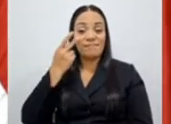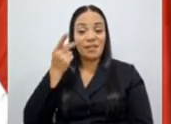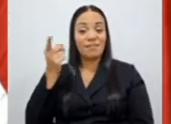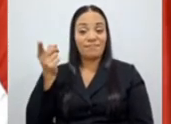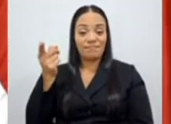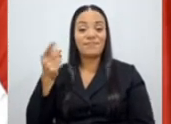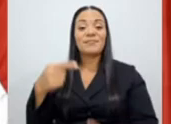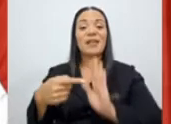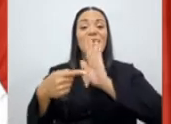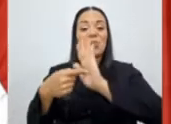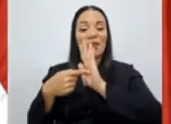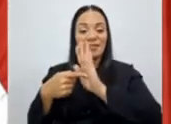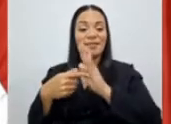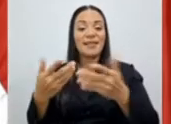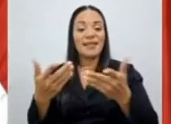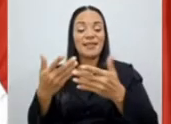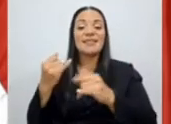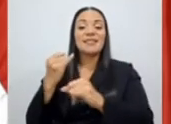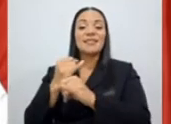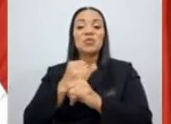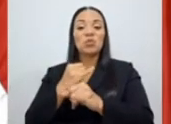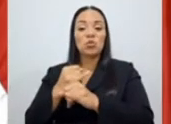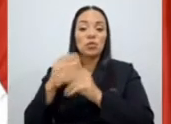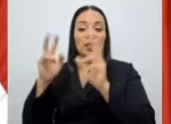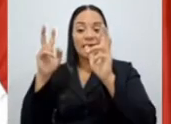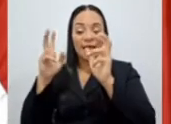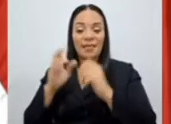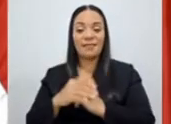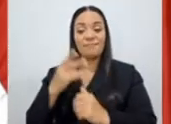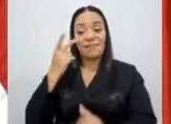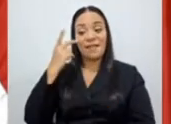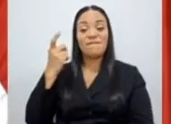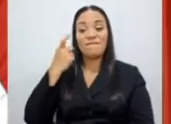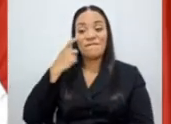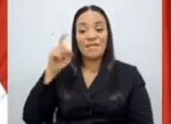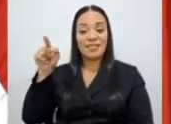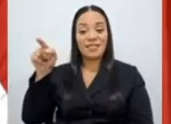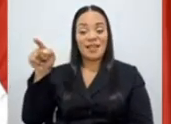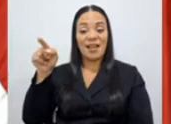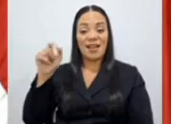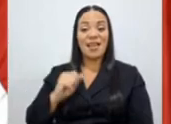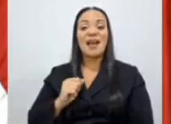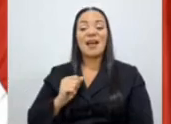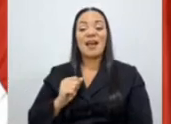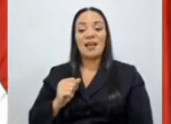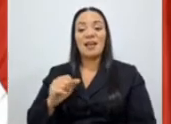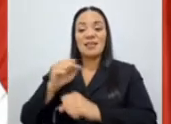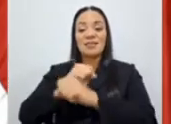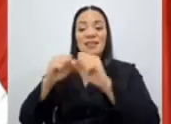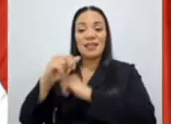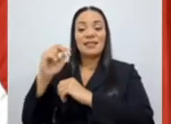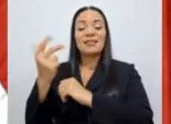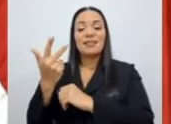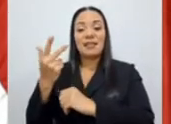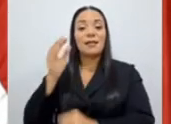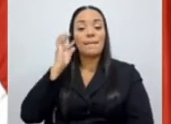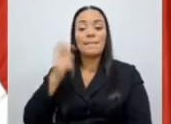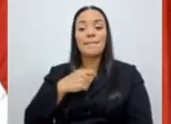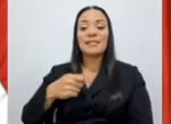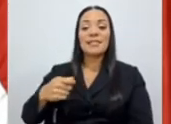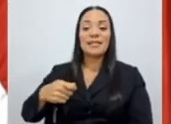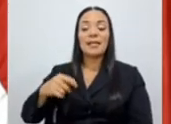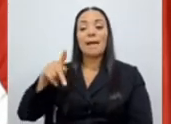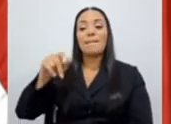la institucionalidad, en este caso, de la fiscalía y de la sala tercera, la presidenta Patricia